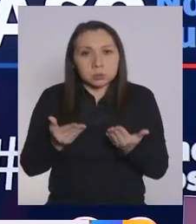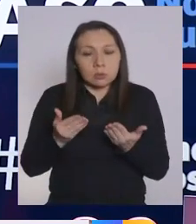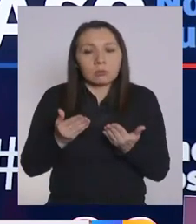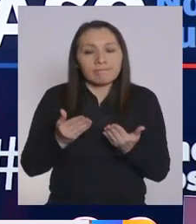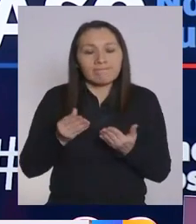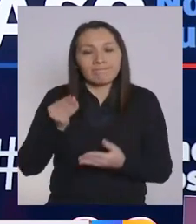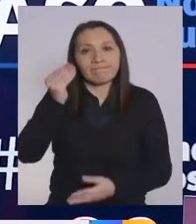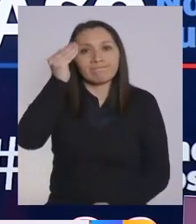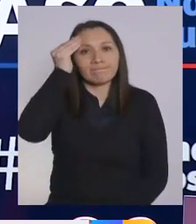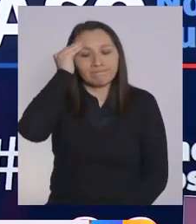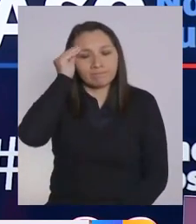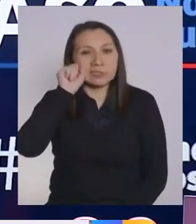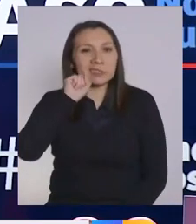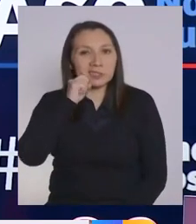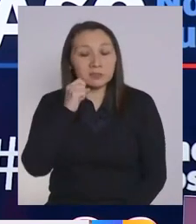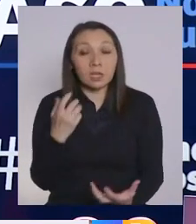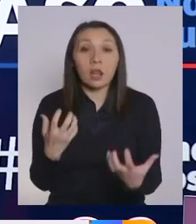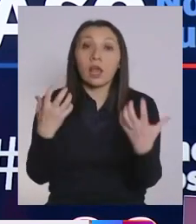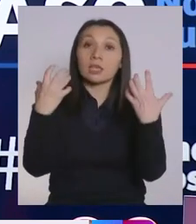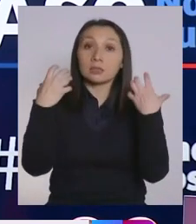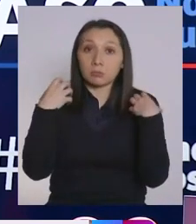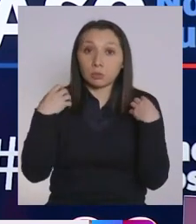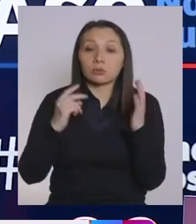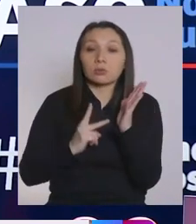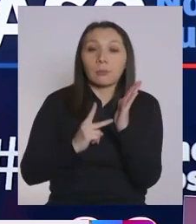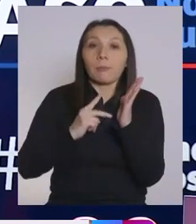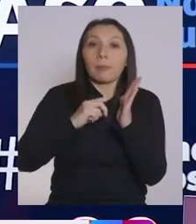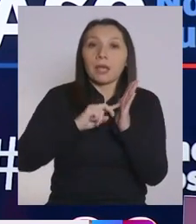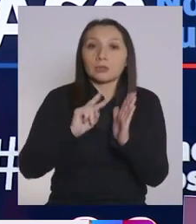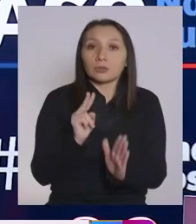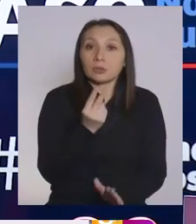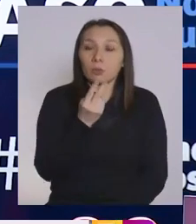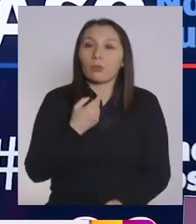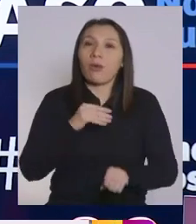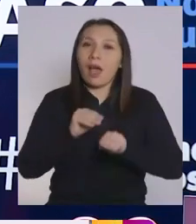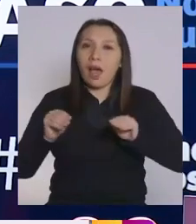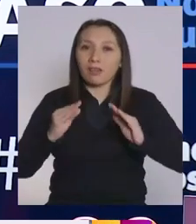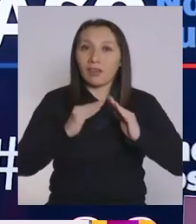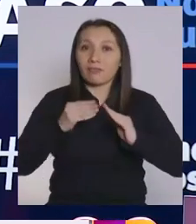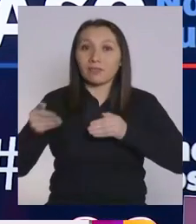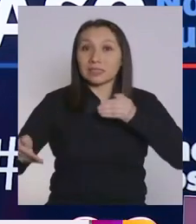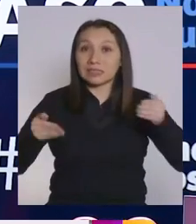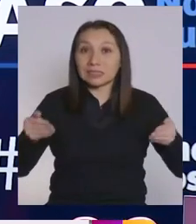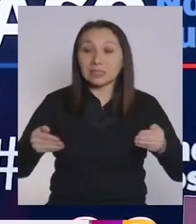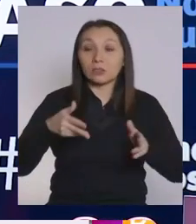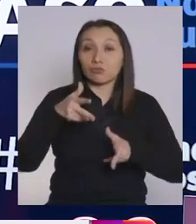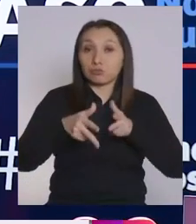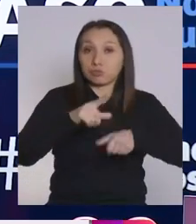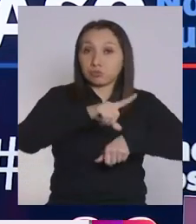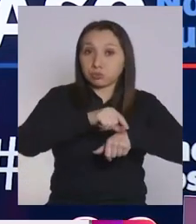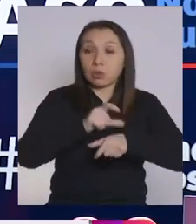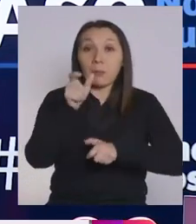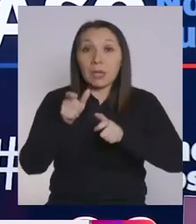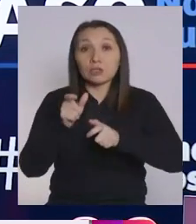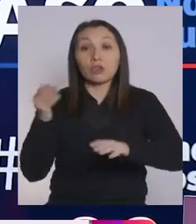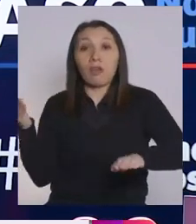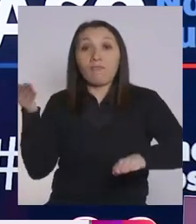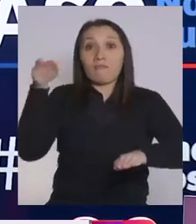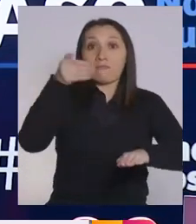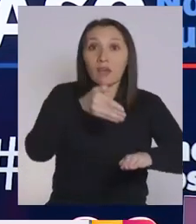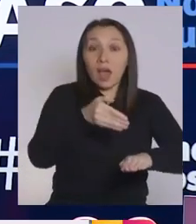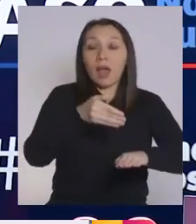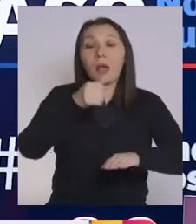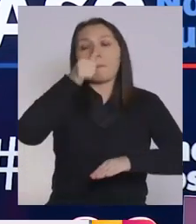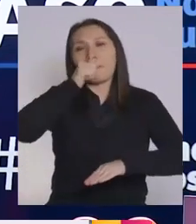también que tomar conciencia de la responsabilidad de estar en el paso dos. Por lo tanto, un llamado a los vecinos de este centro central, a las vecinas, a la gente que va a ir hasta su central,